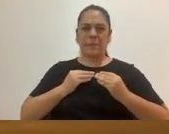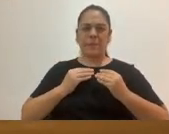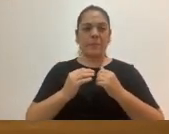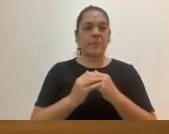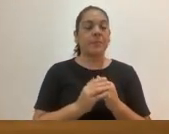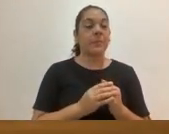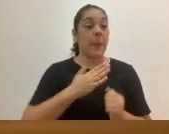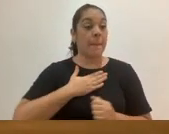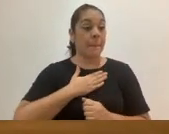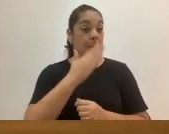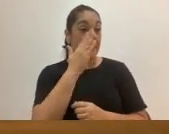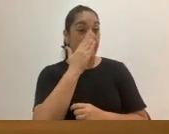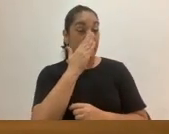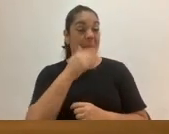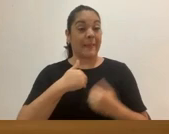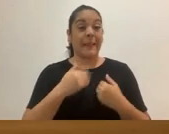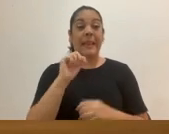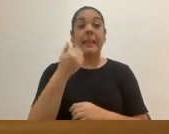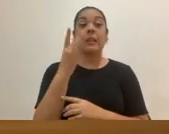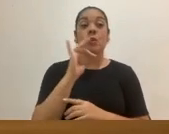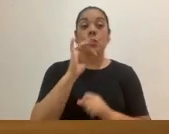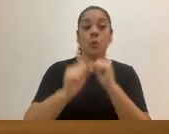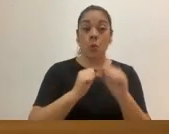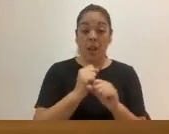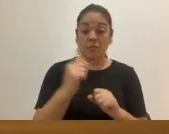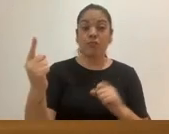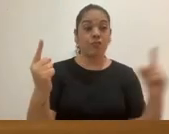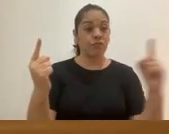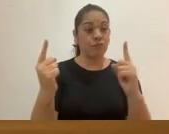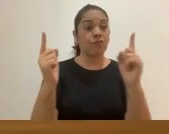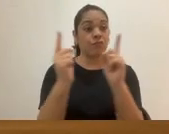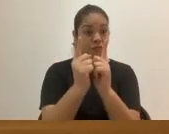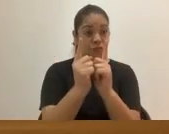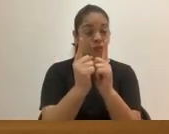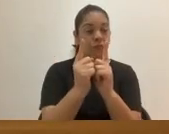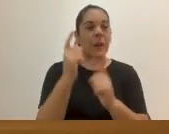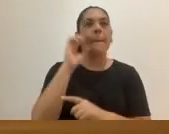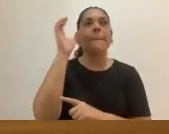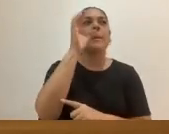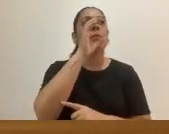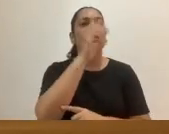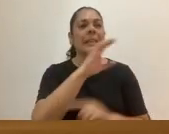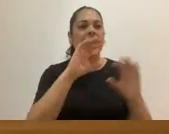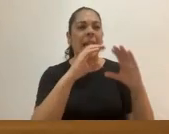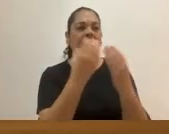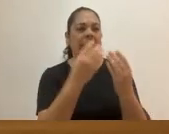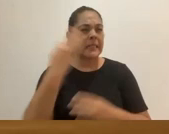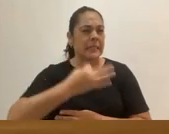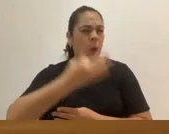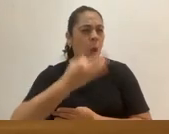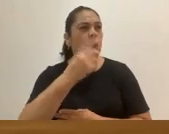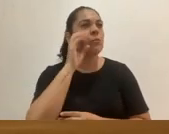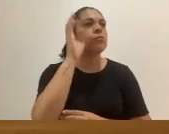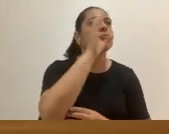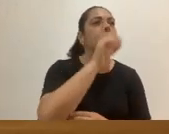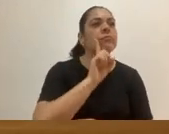Mi madre tenía 18 años cuando se conocieron. Comenzó yendo a buscarla a clase todos los días. Luego ya no